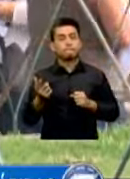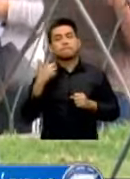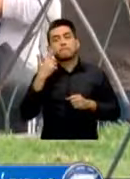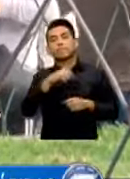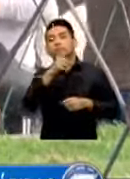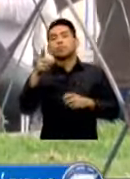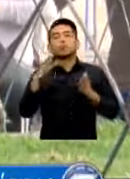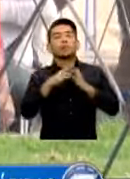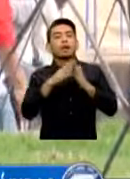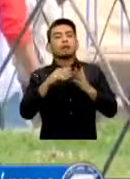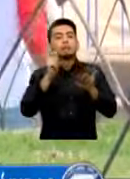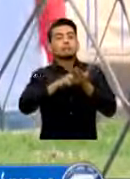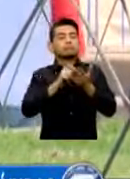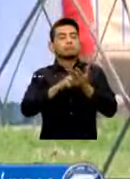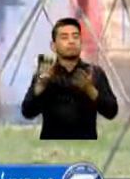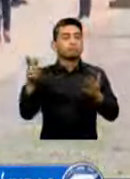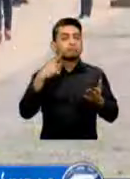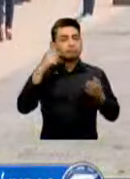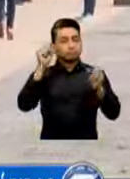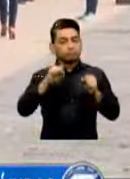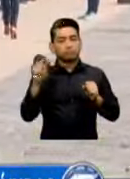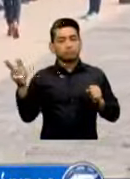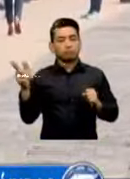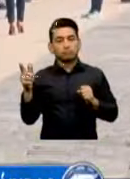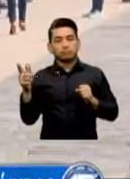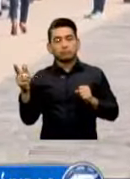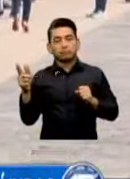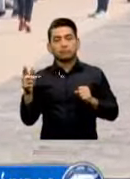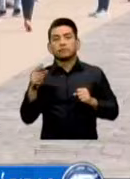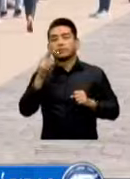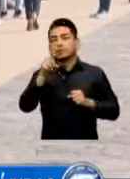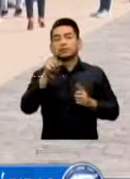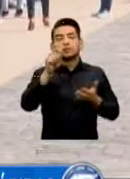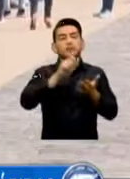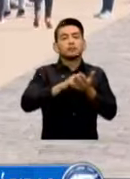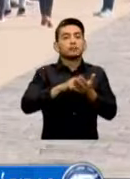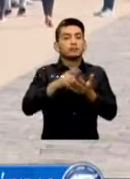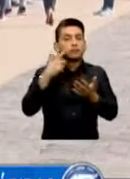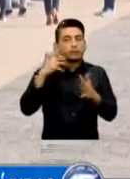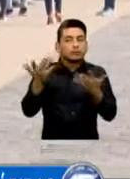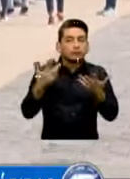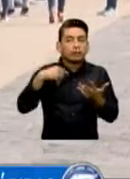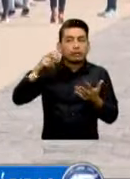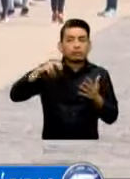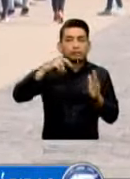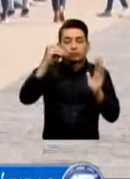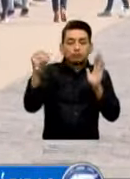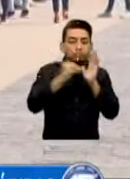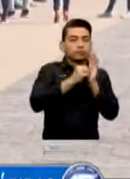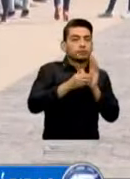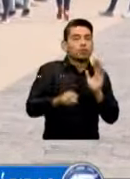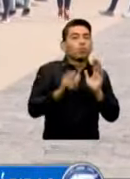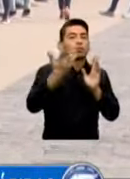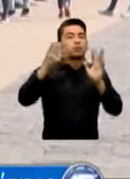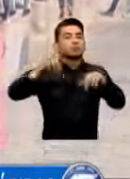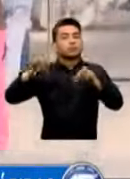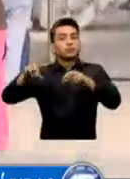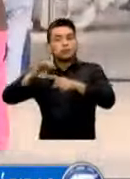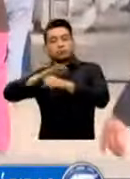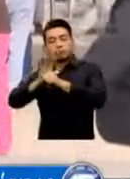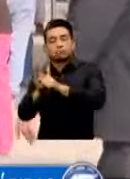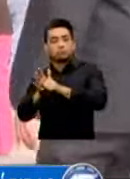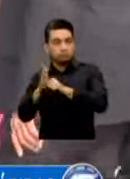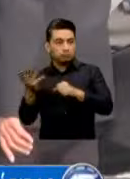Como que uno la inventó En su casa Y no es así Es una prueba De autotoma En ese caso Yo creo que Digamos